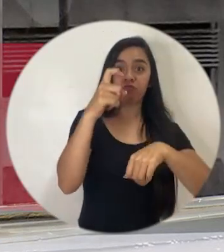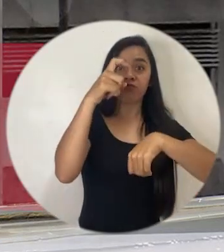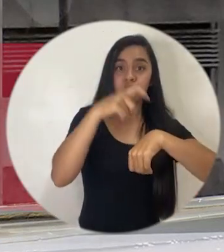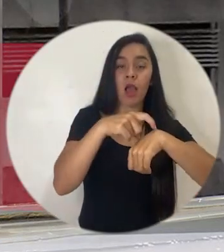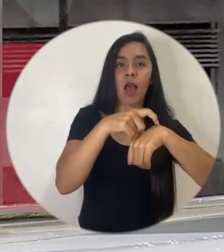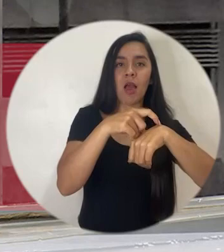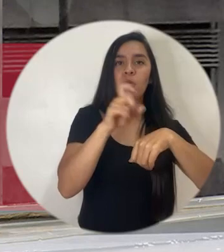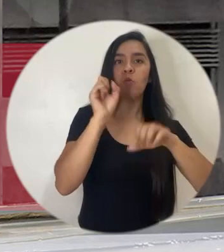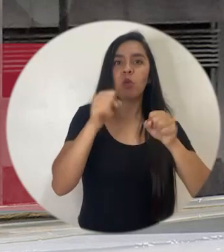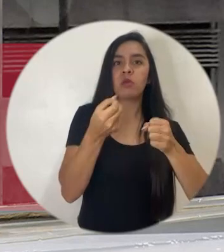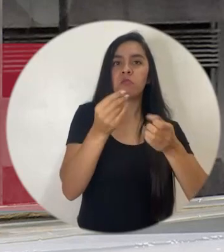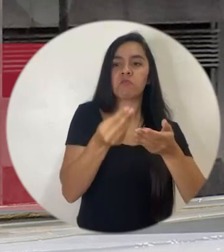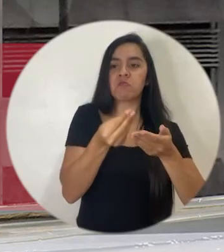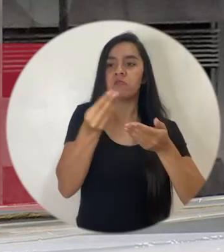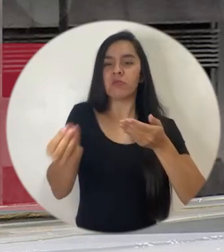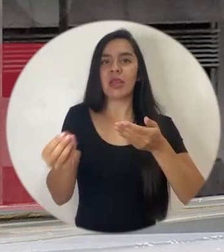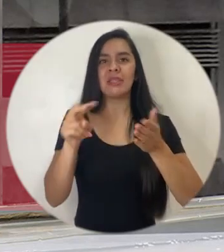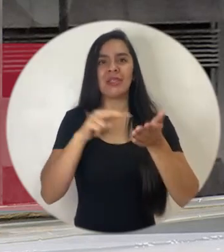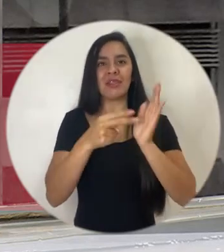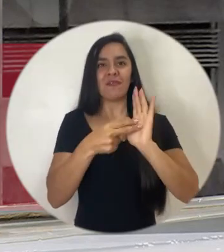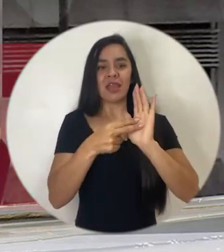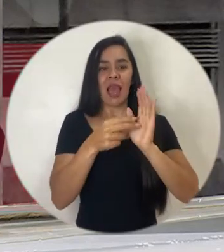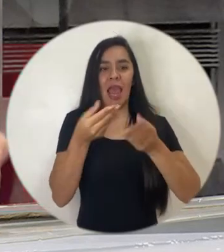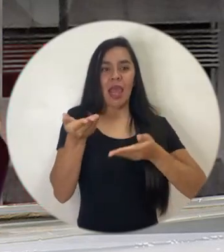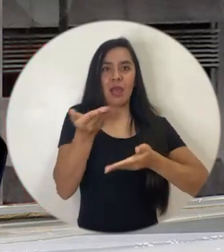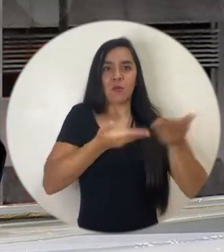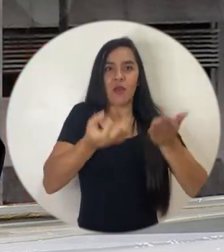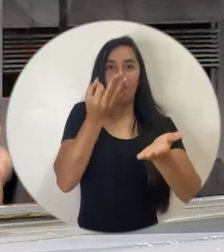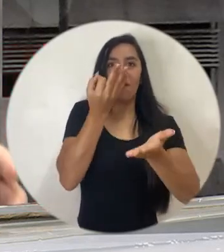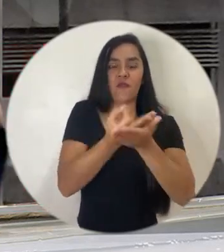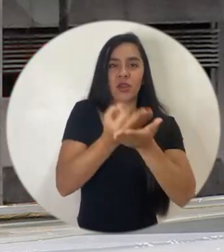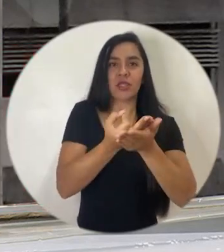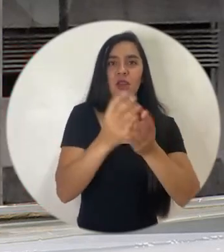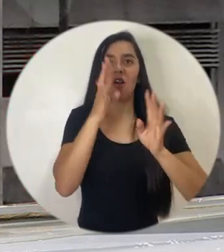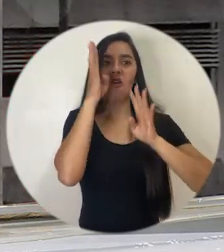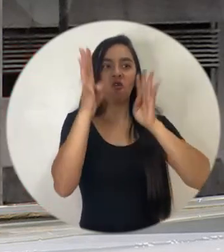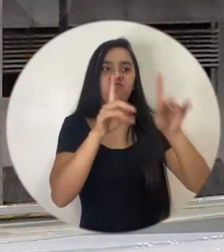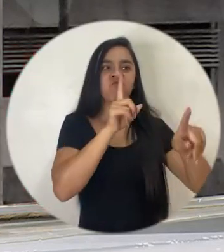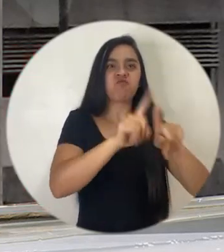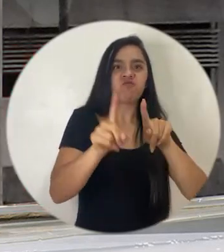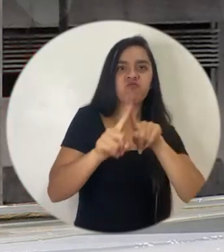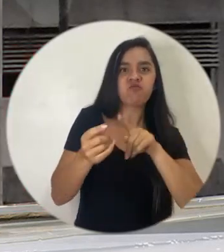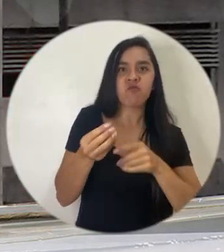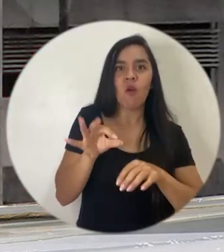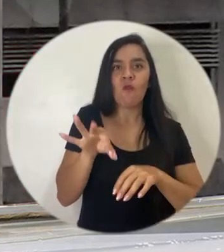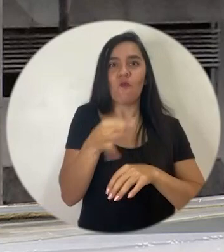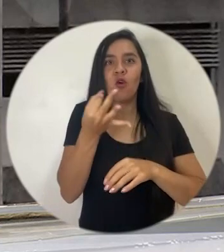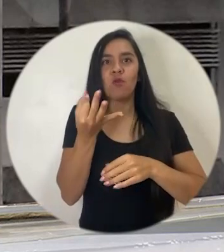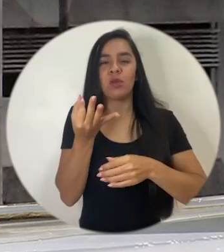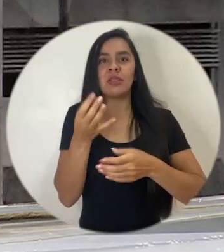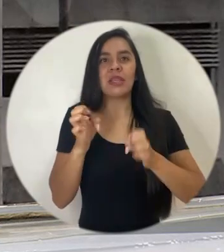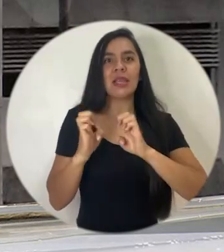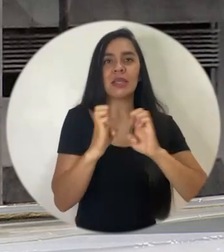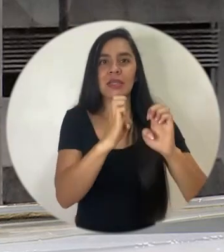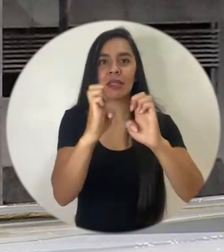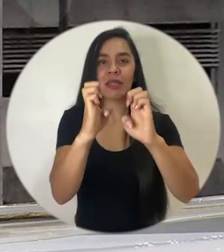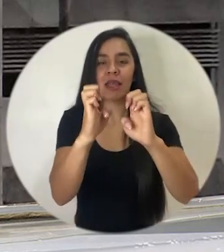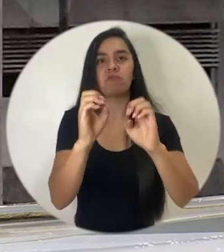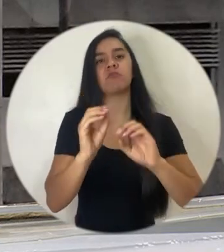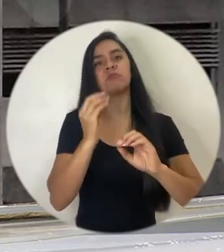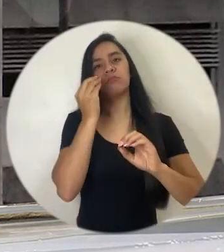etcétera. Entonces ha habido más innovación en el mercado financiero producto de esta regulación. Claro,